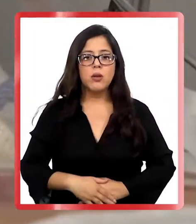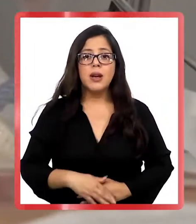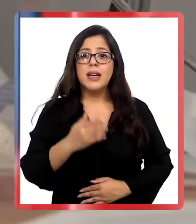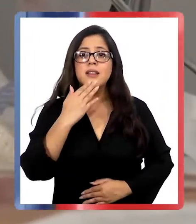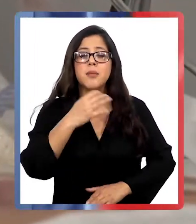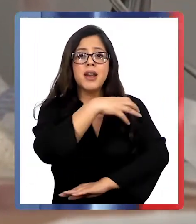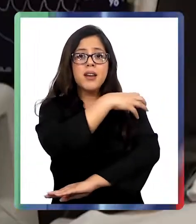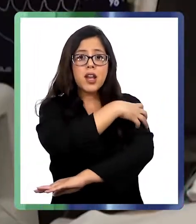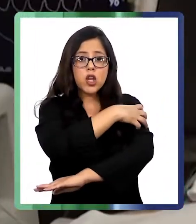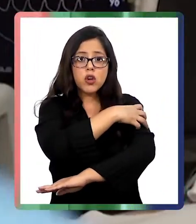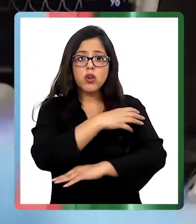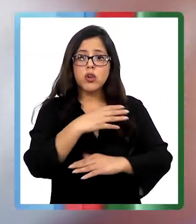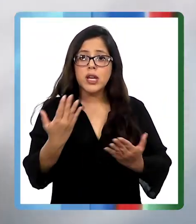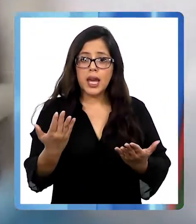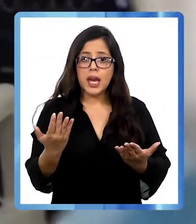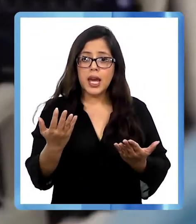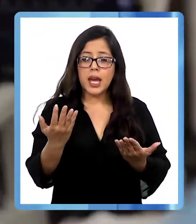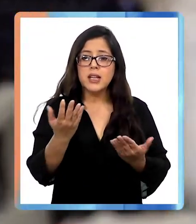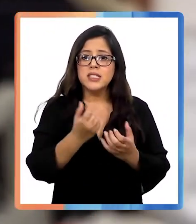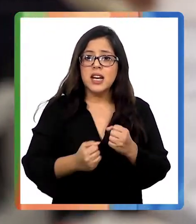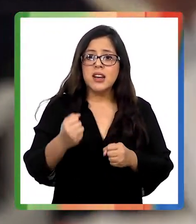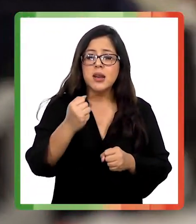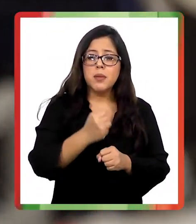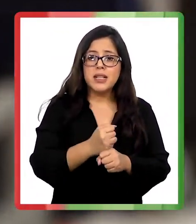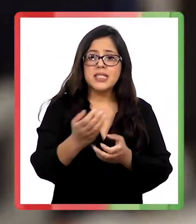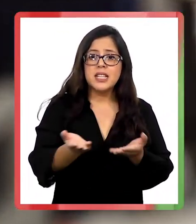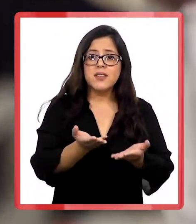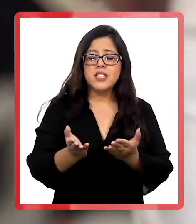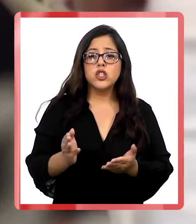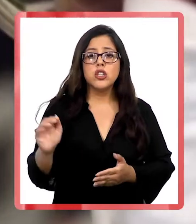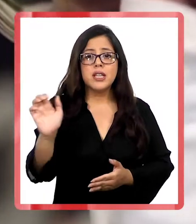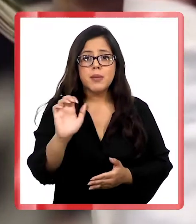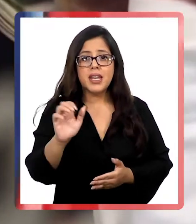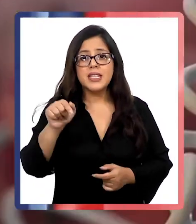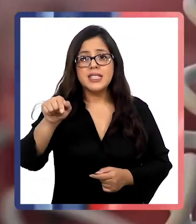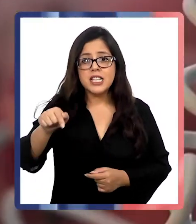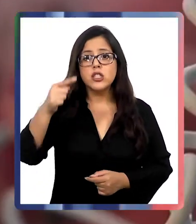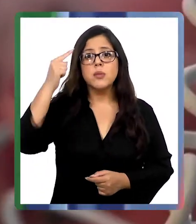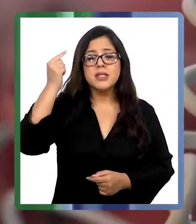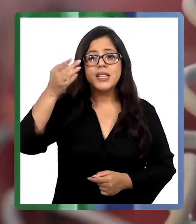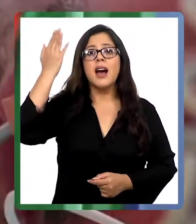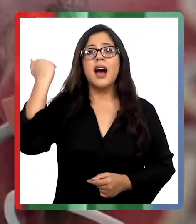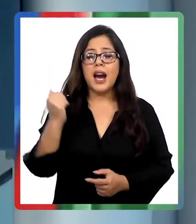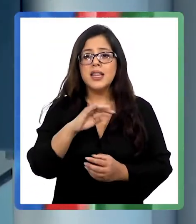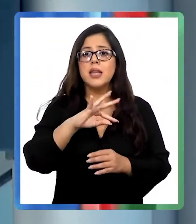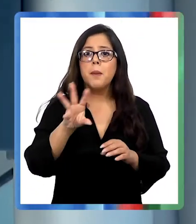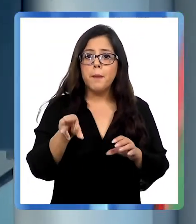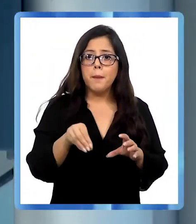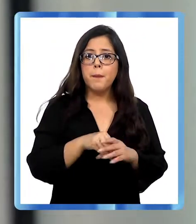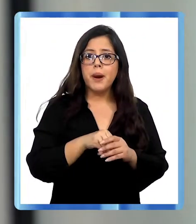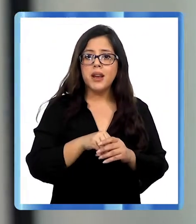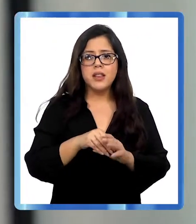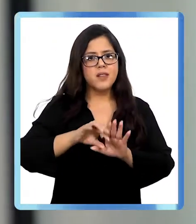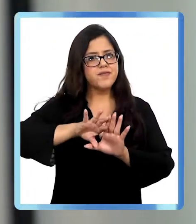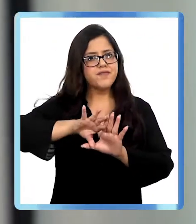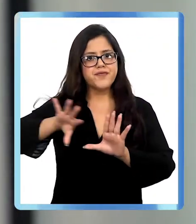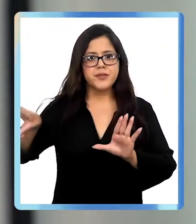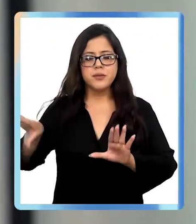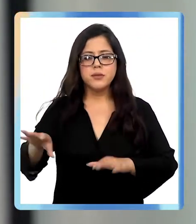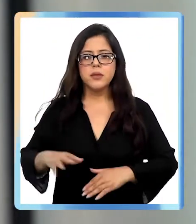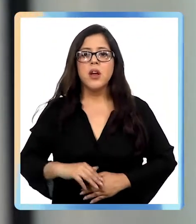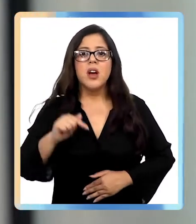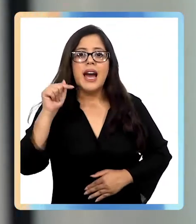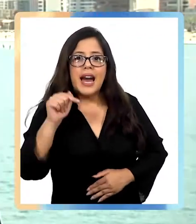También la región ha debido restituir servicios de emergencia que, se pensaba, ya formaban parte de la historia.